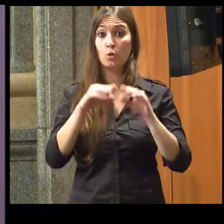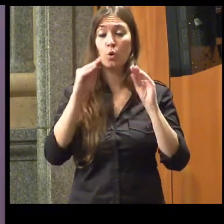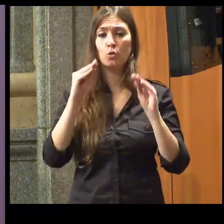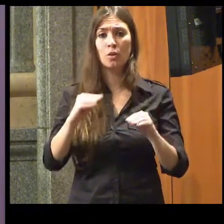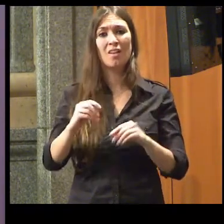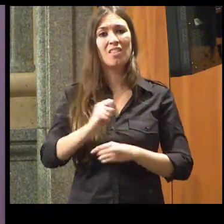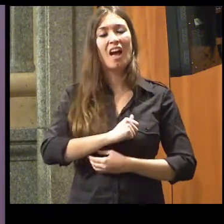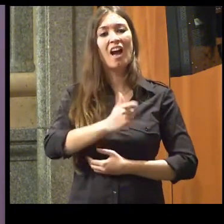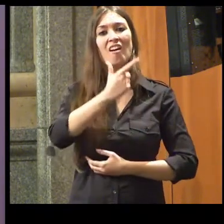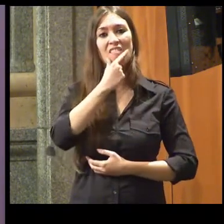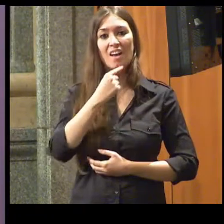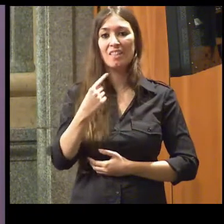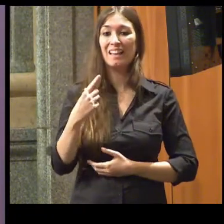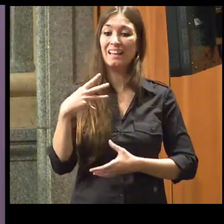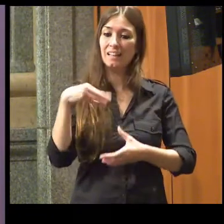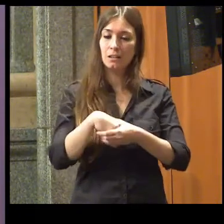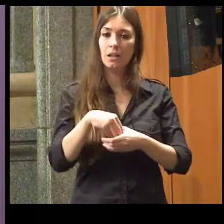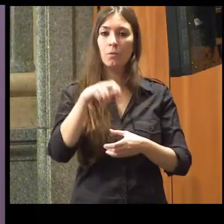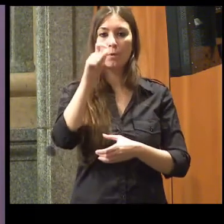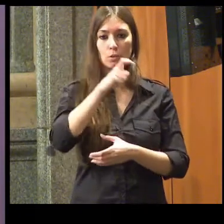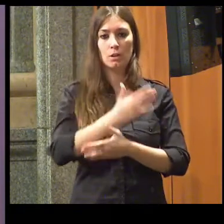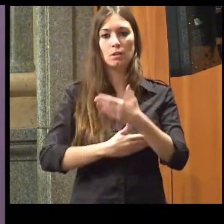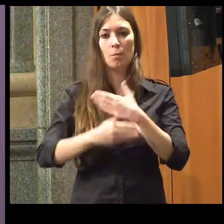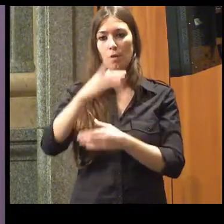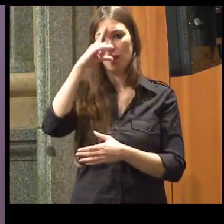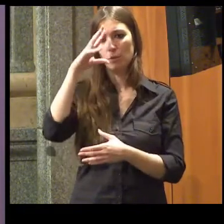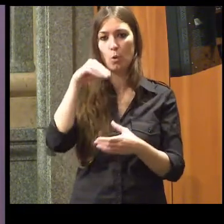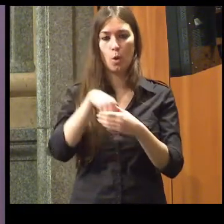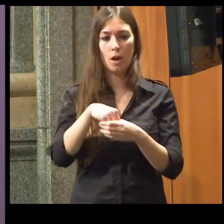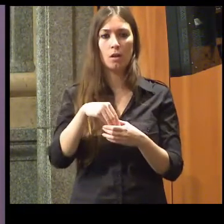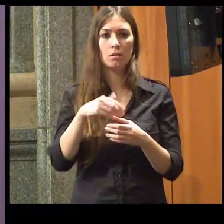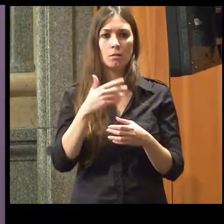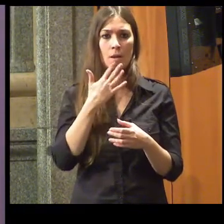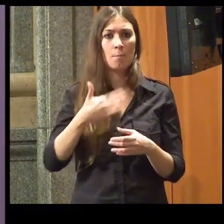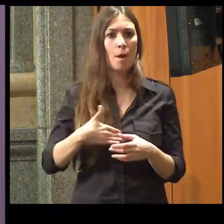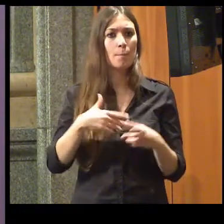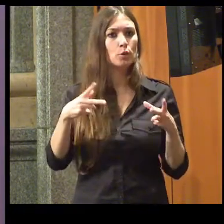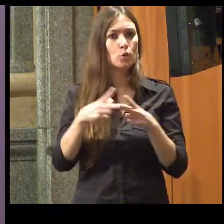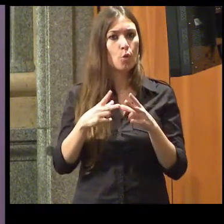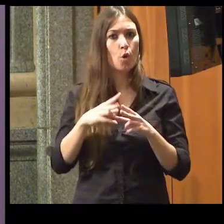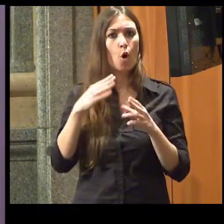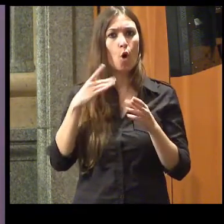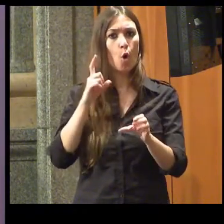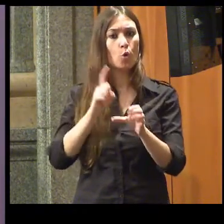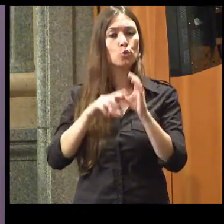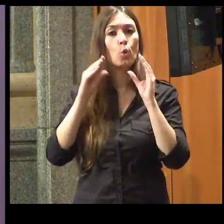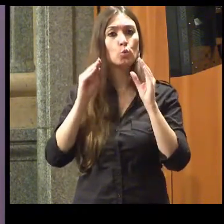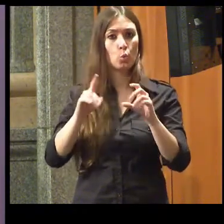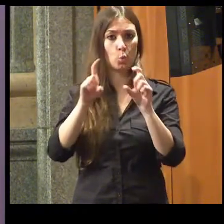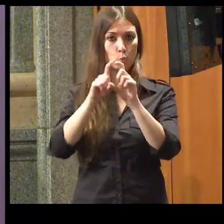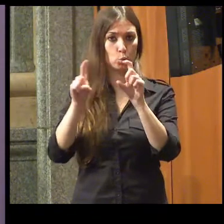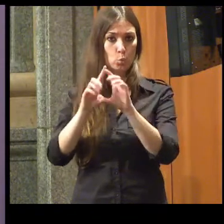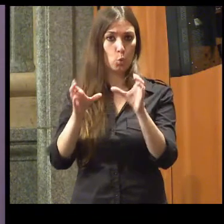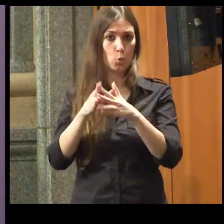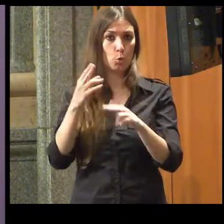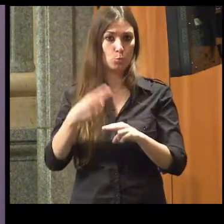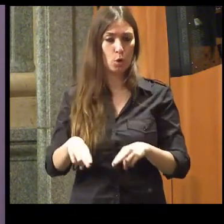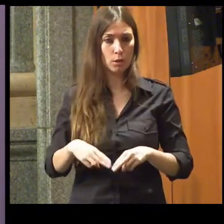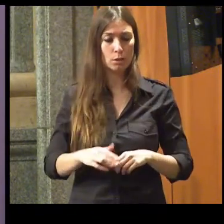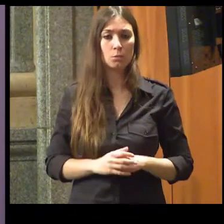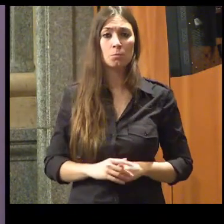faciliten que haya personas con discapacidad intelectual como socios o miembros de sus organismos, que haya